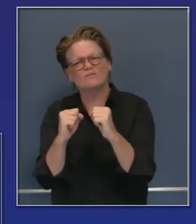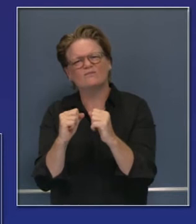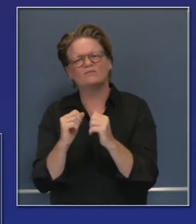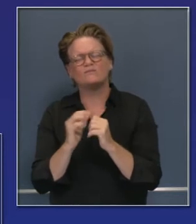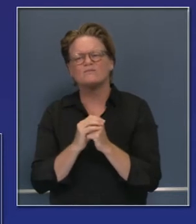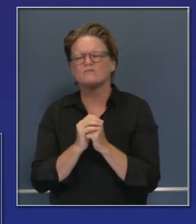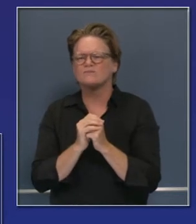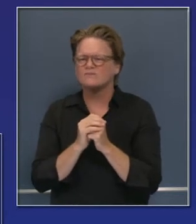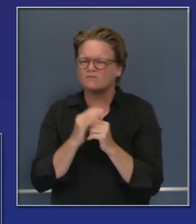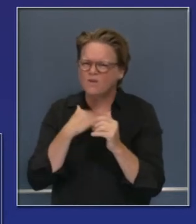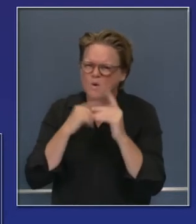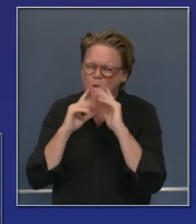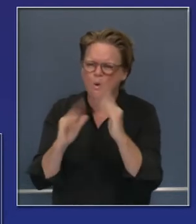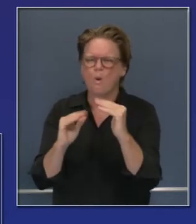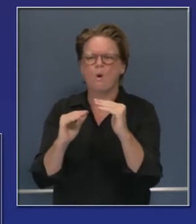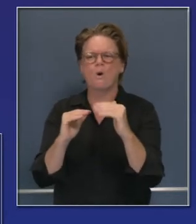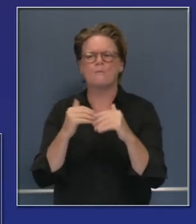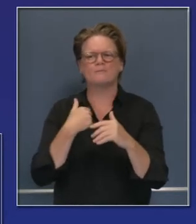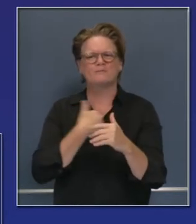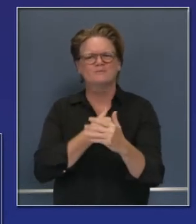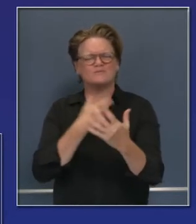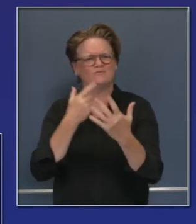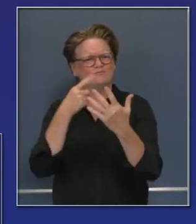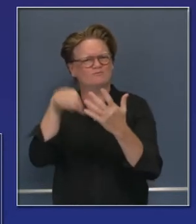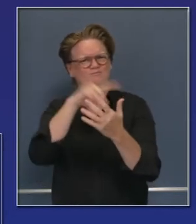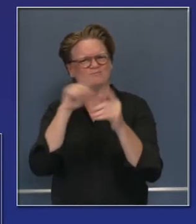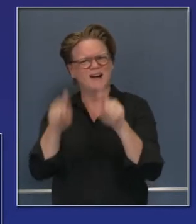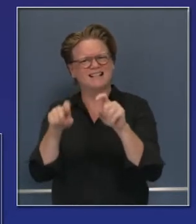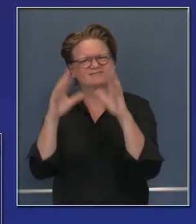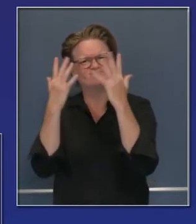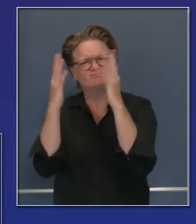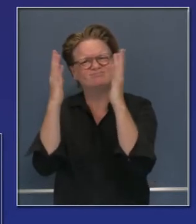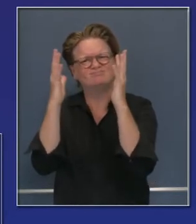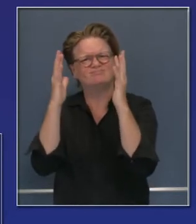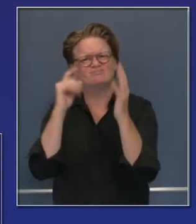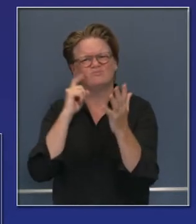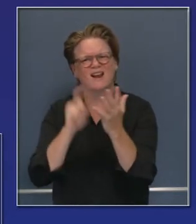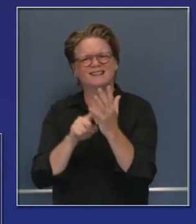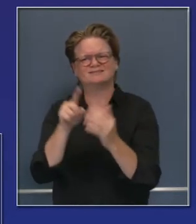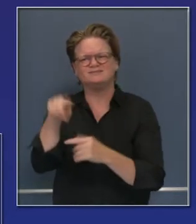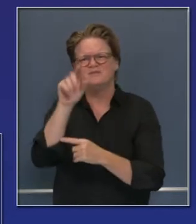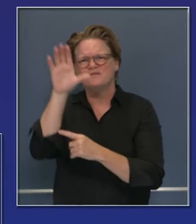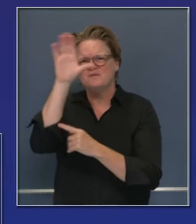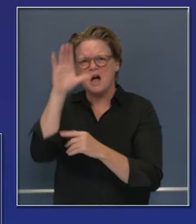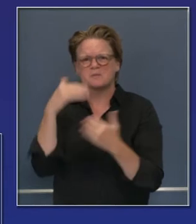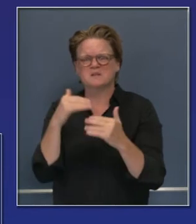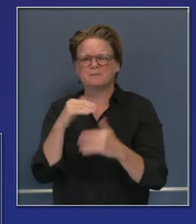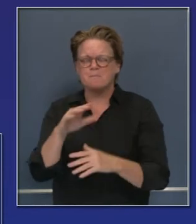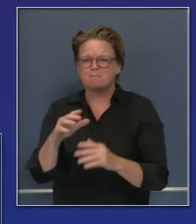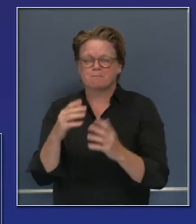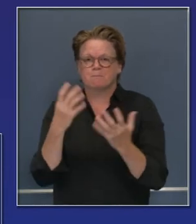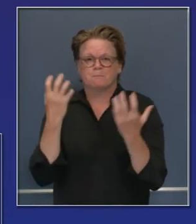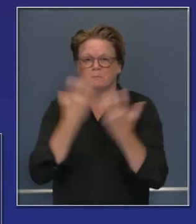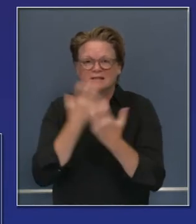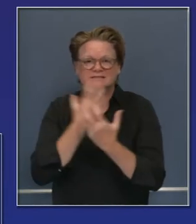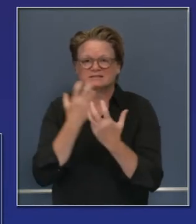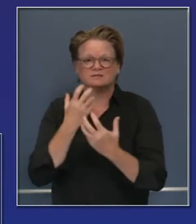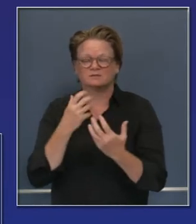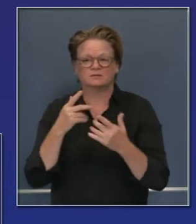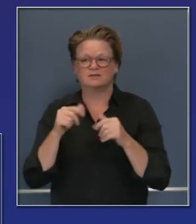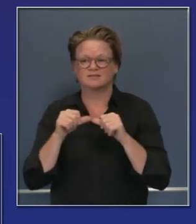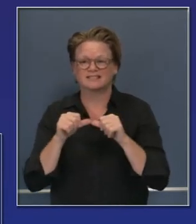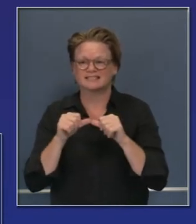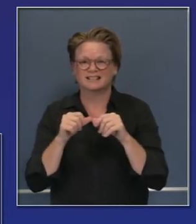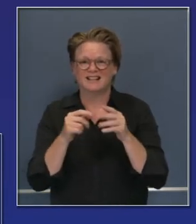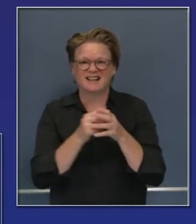Pero aquí ciertamente quiero que a los bomberos le den el crédito que se reconoce o que se merecen por todo el trabajo que han hecho para contener estos incendios. Lo